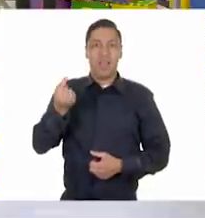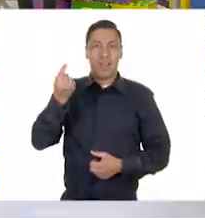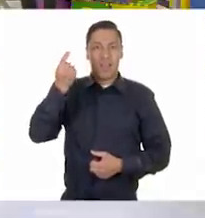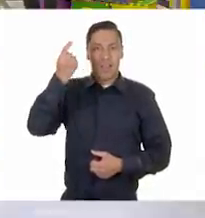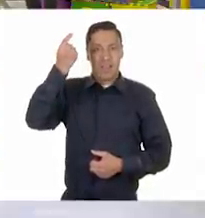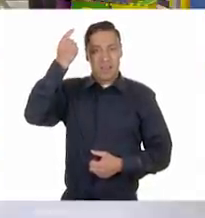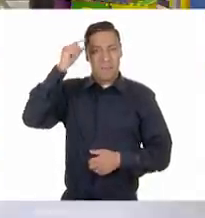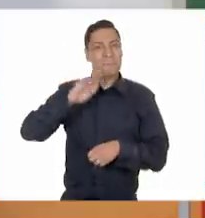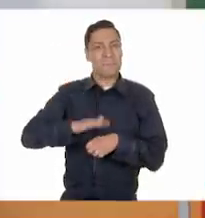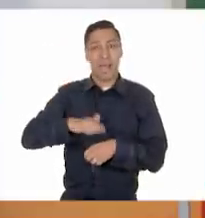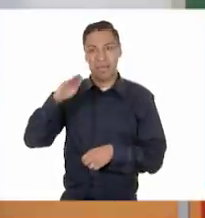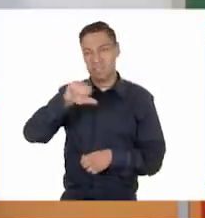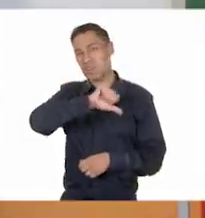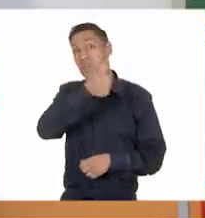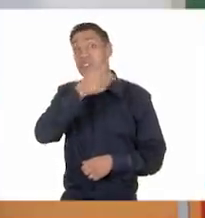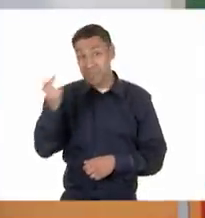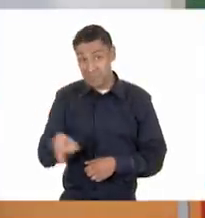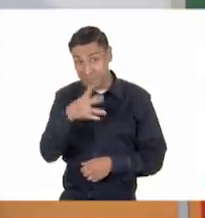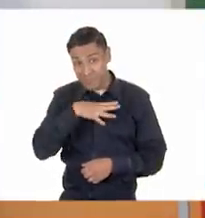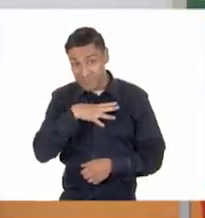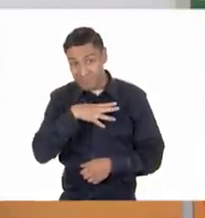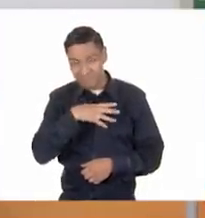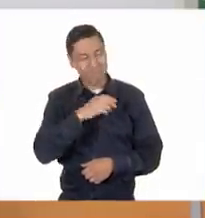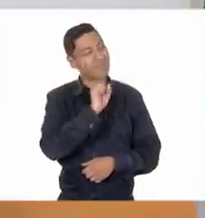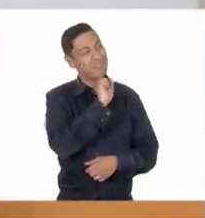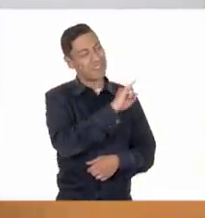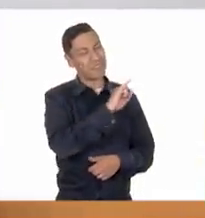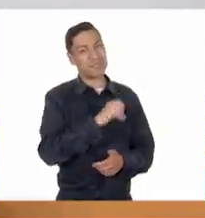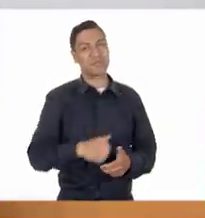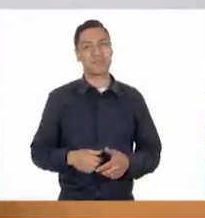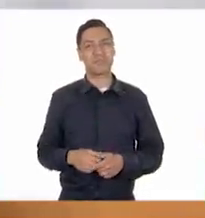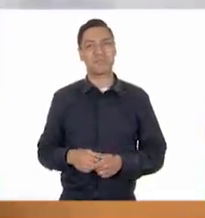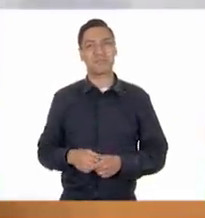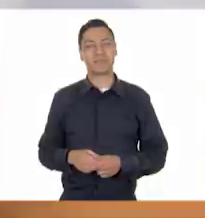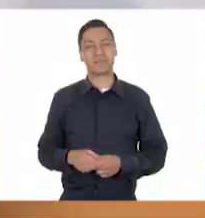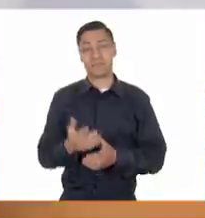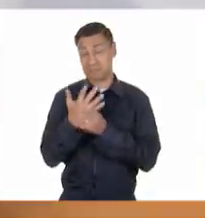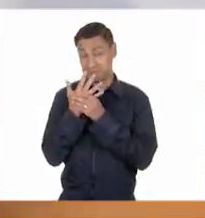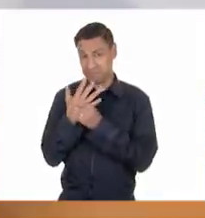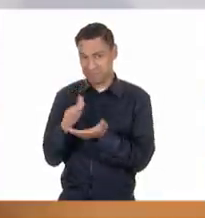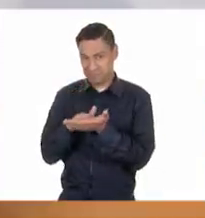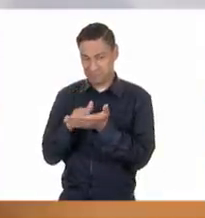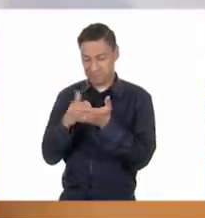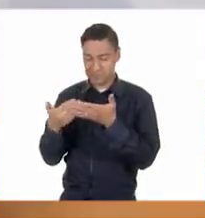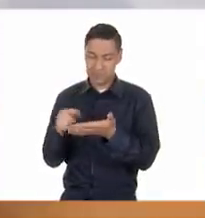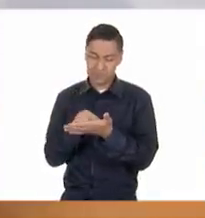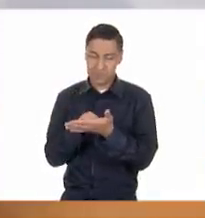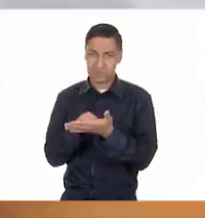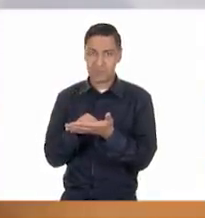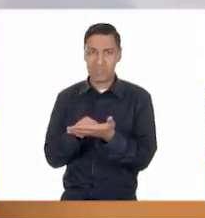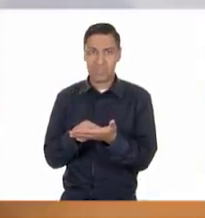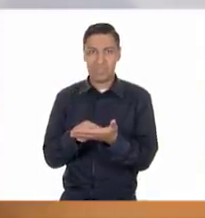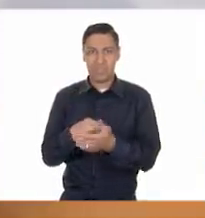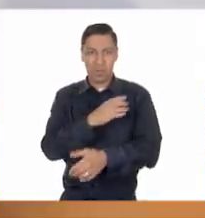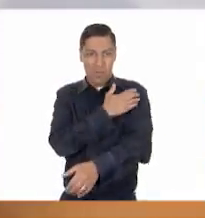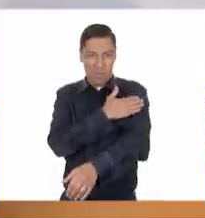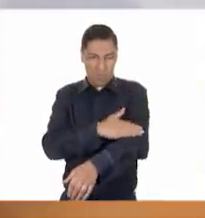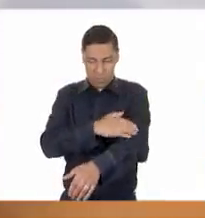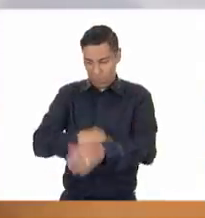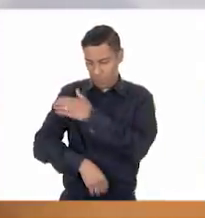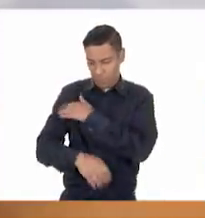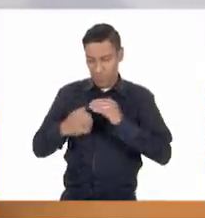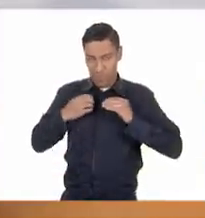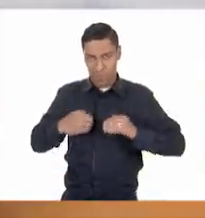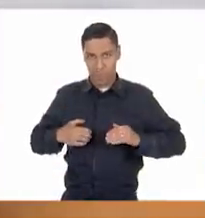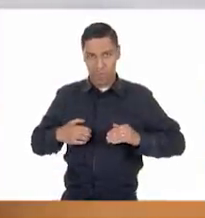Así es. ¿Tienes otra pregunta? Sí, ¿la quieres leer tú? A ver, dice, además de las partes externas de su cuerpo,